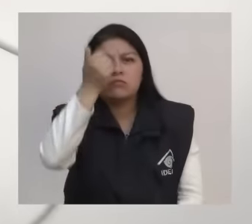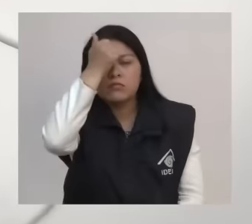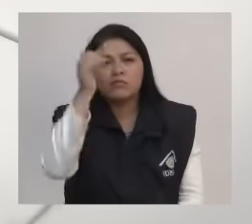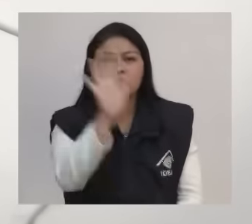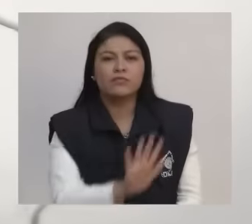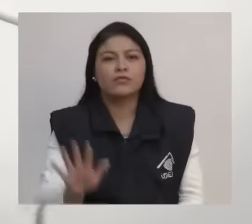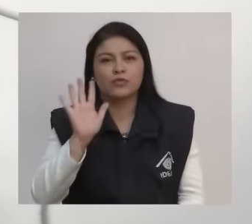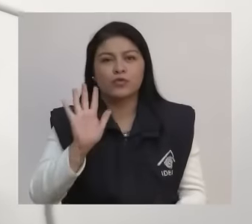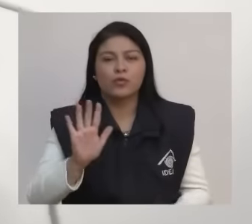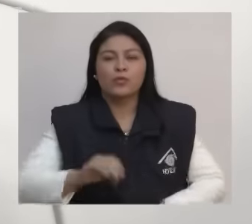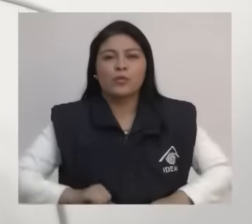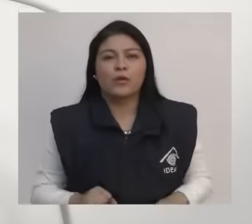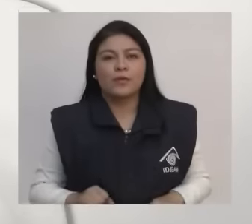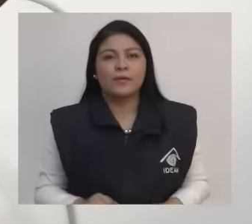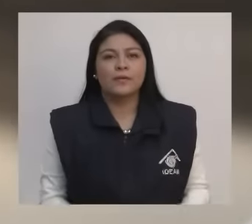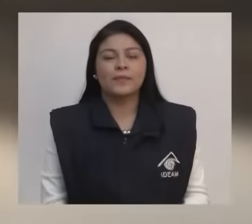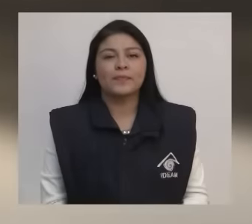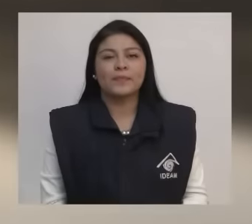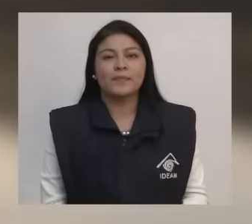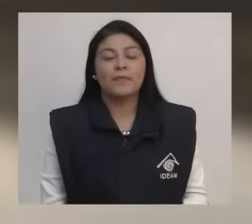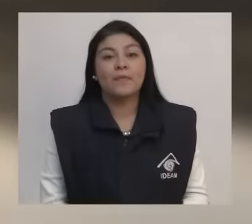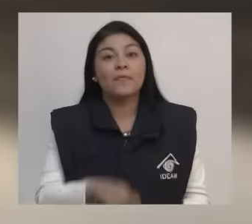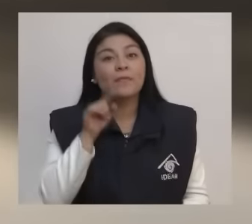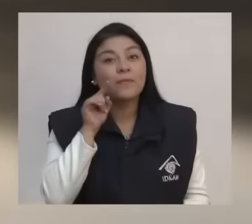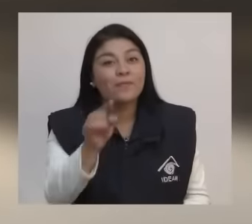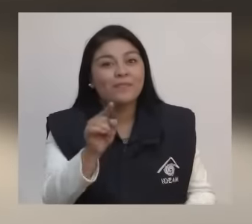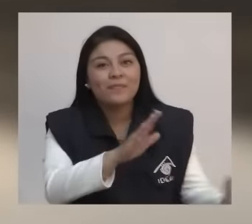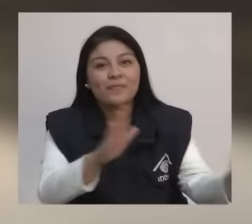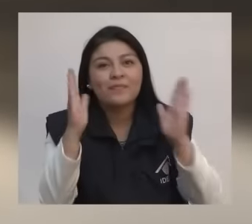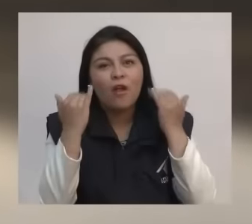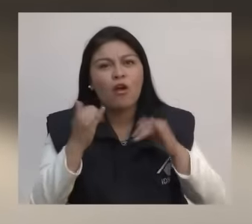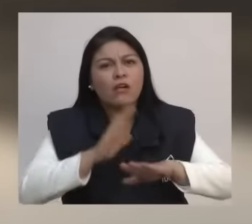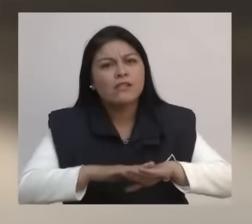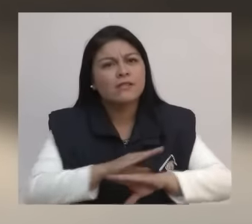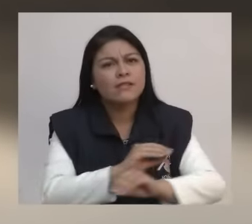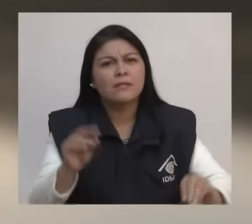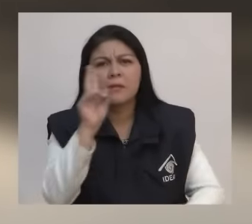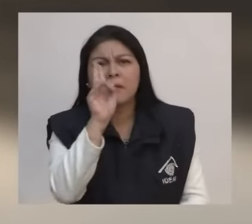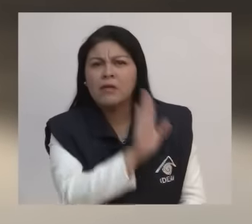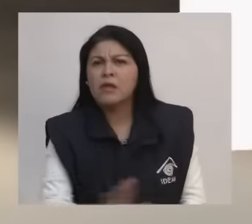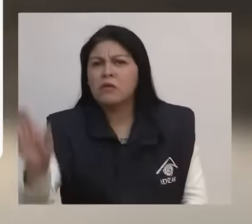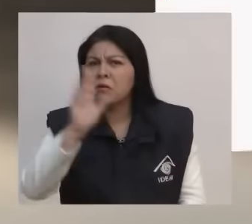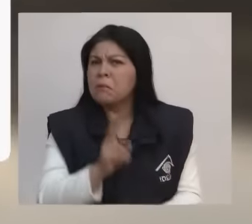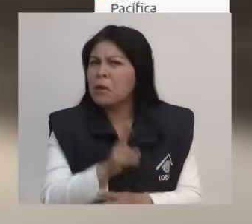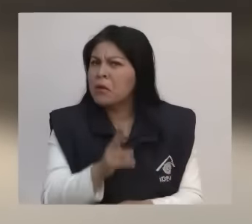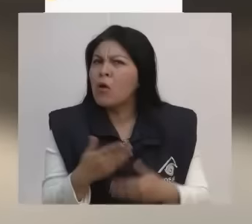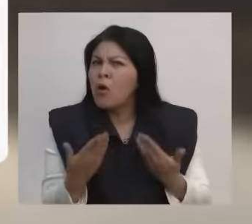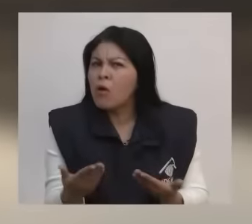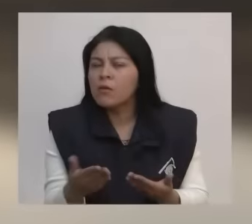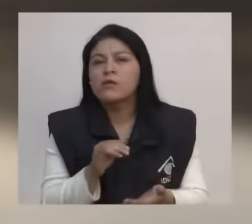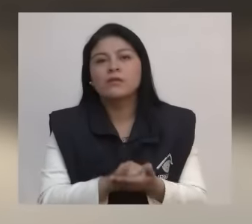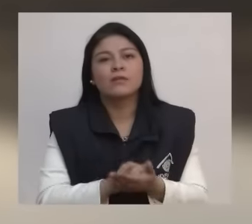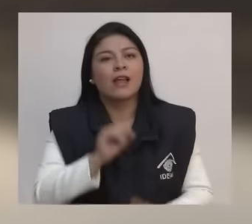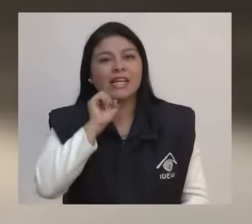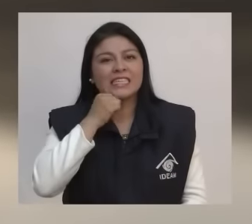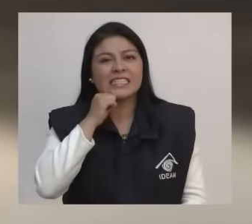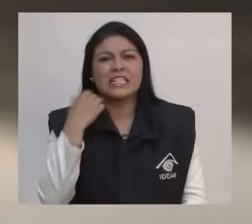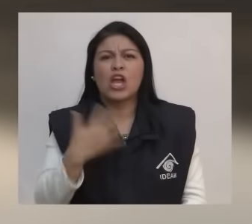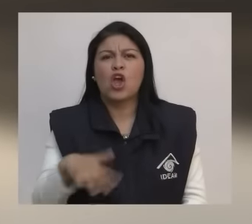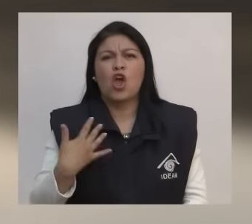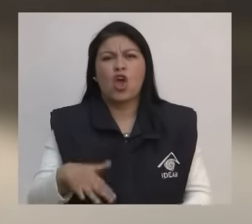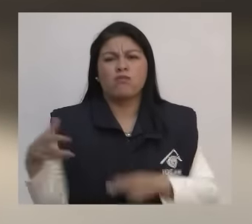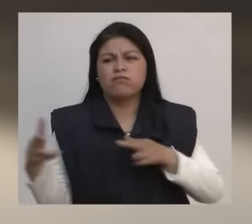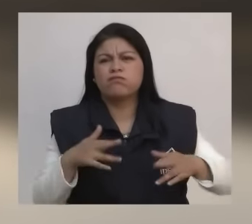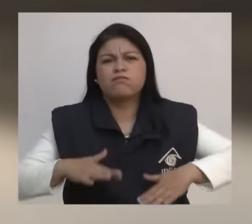Música Ahora, mucha atención a las principales alertas para hoy a nivel nacional Alerta naranja por aumento del